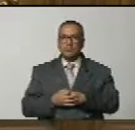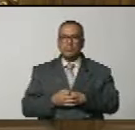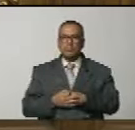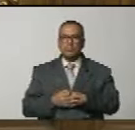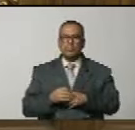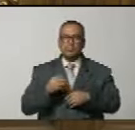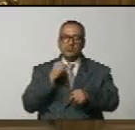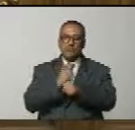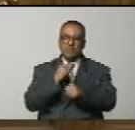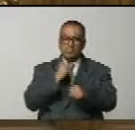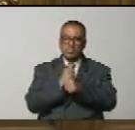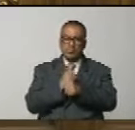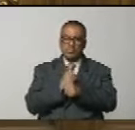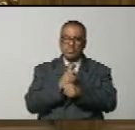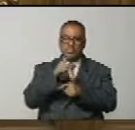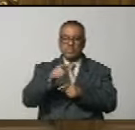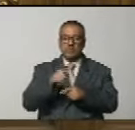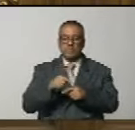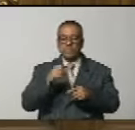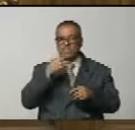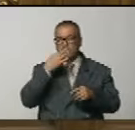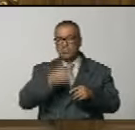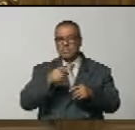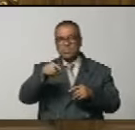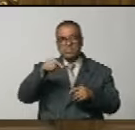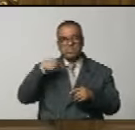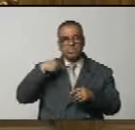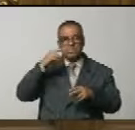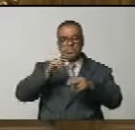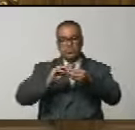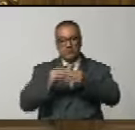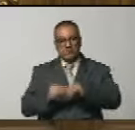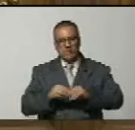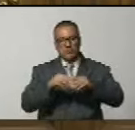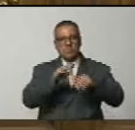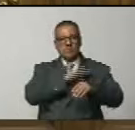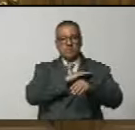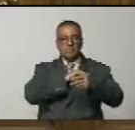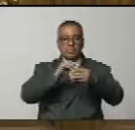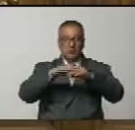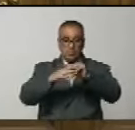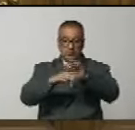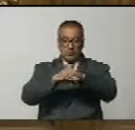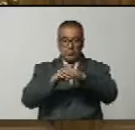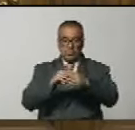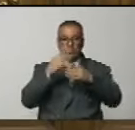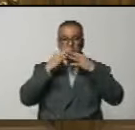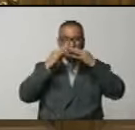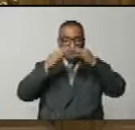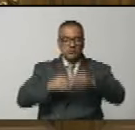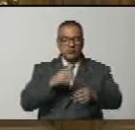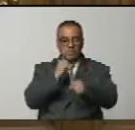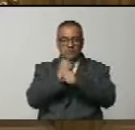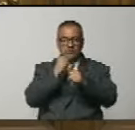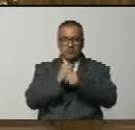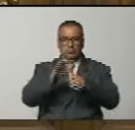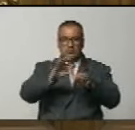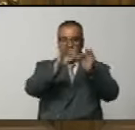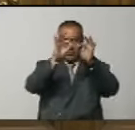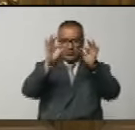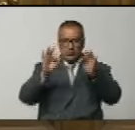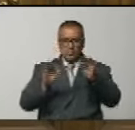invaluable trabajo y talentos de aquellos que crean con sus propias manos verdaderas obras de arte.